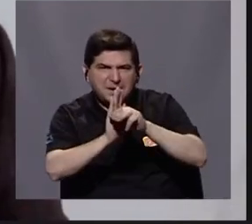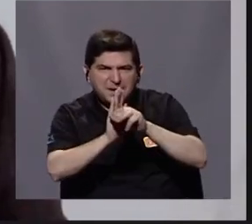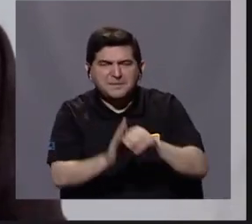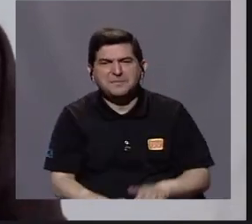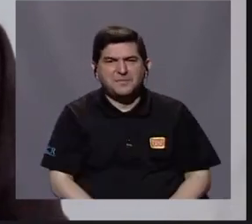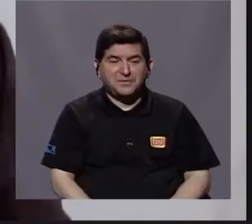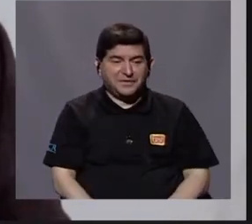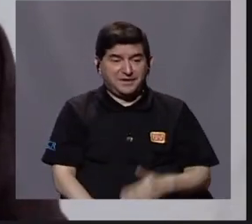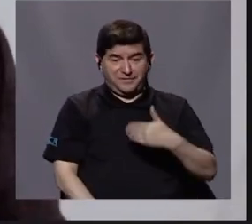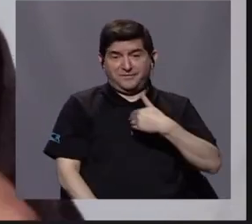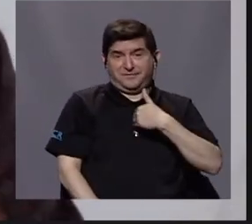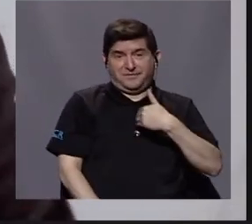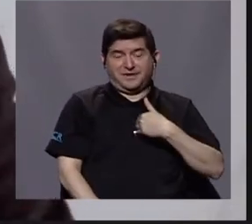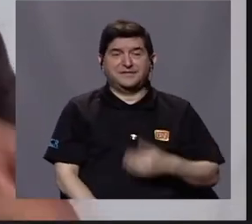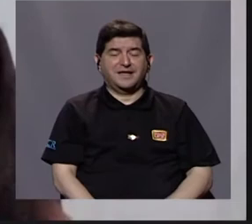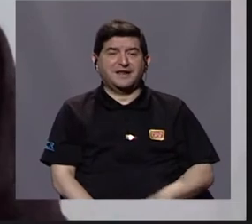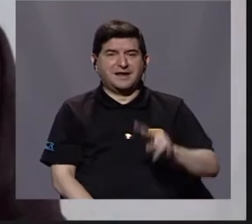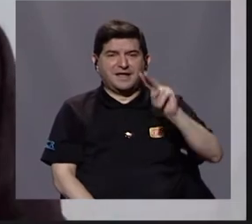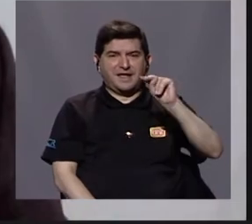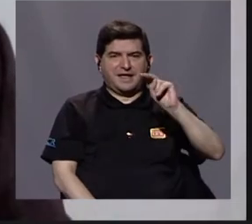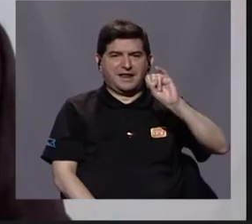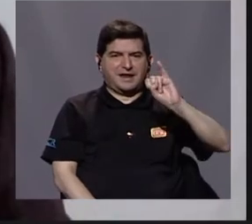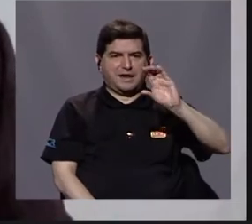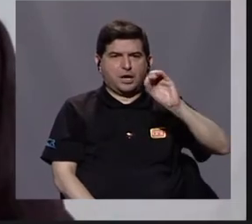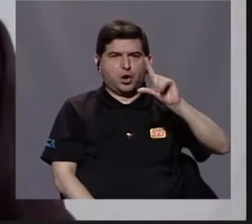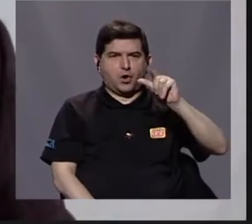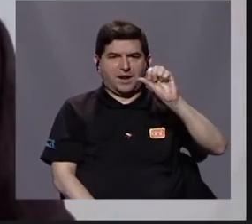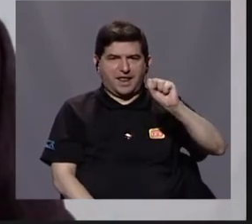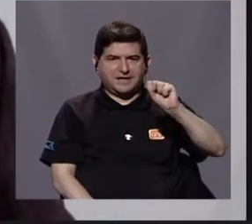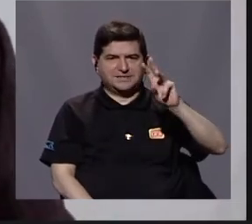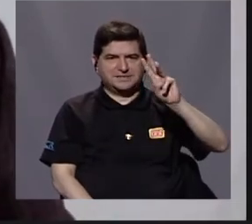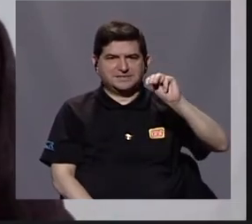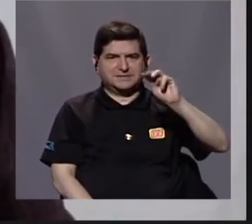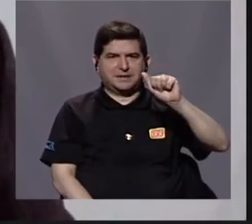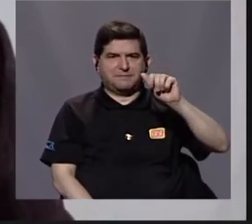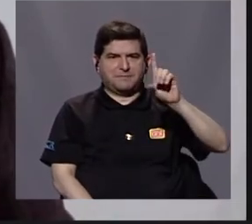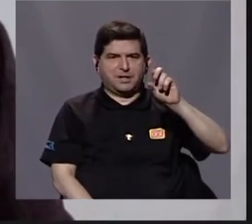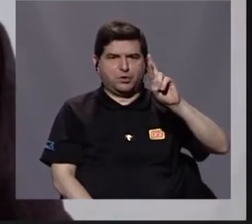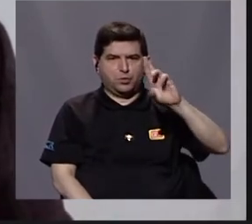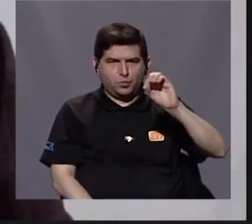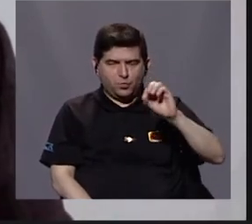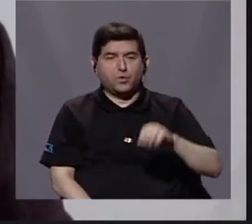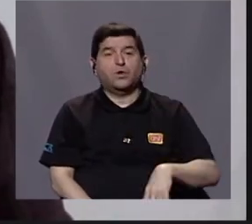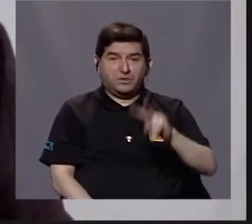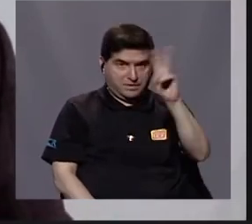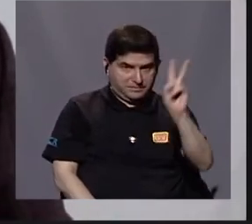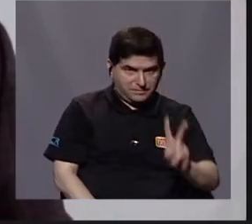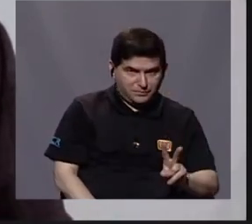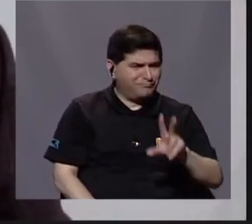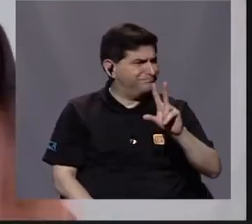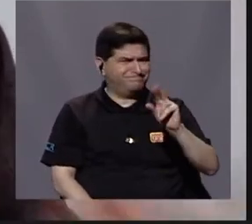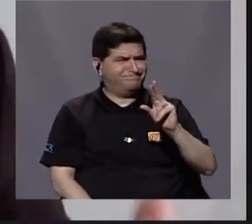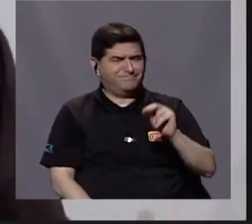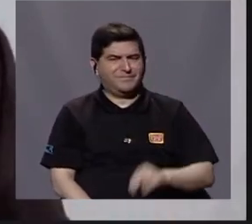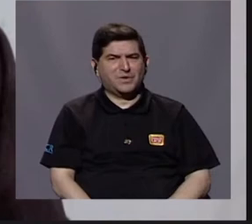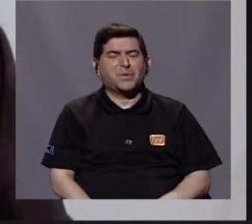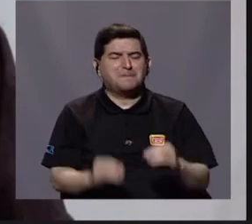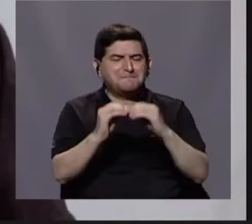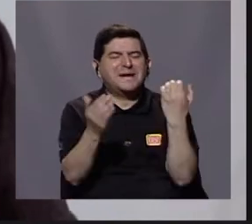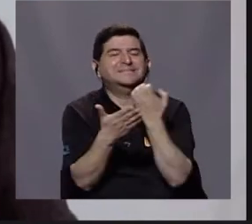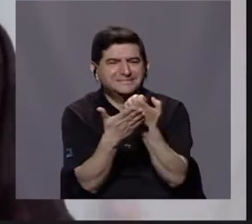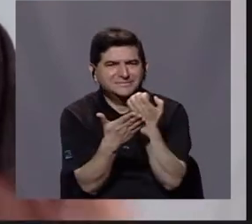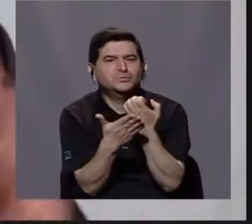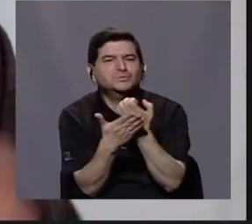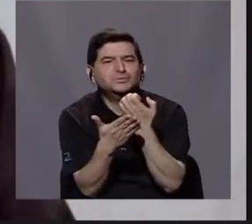Nicolás Maduro en Venezuela, en realidad es una migración de carácter económico.